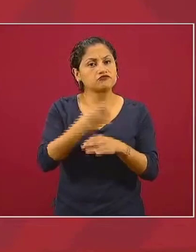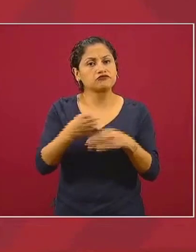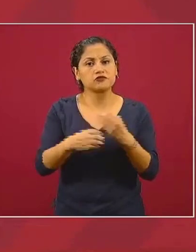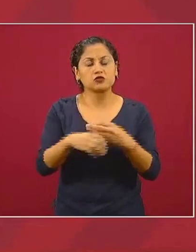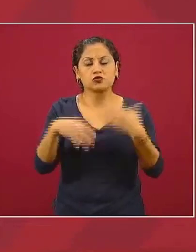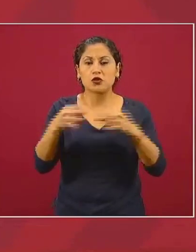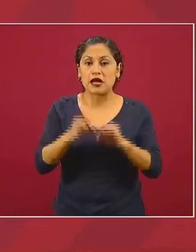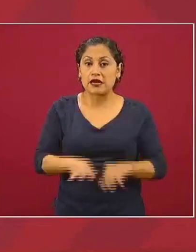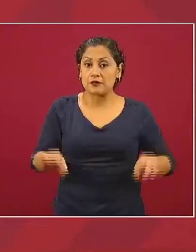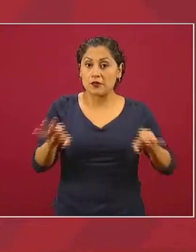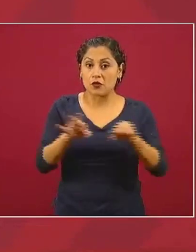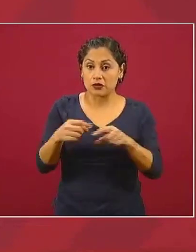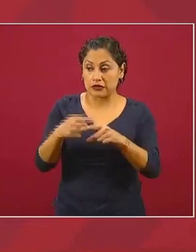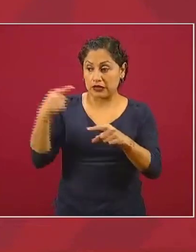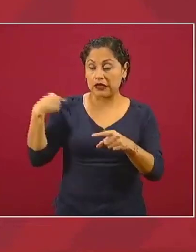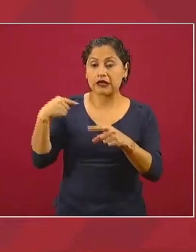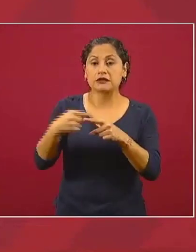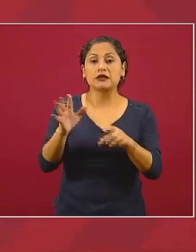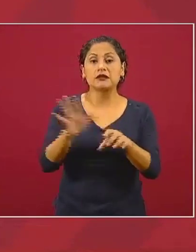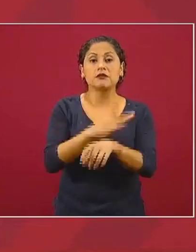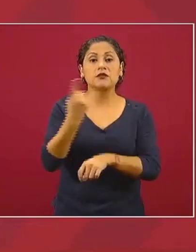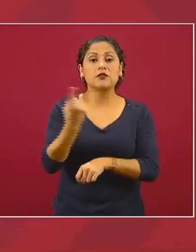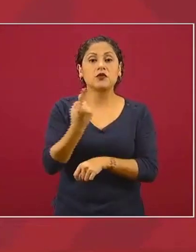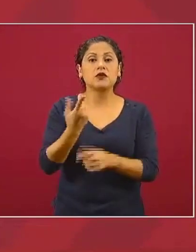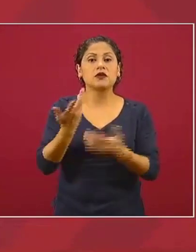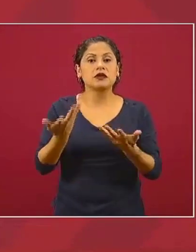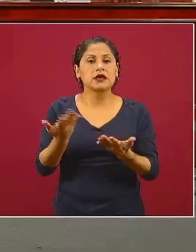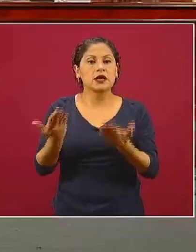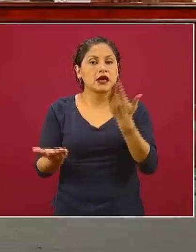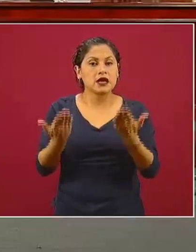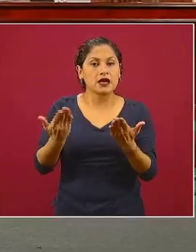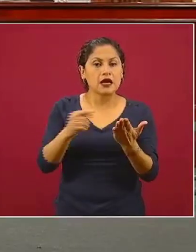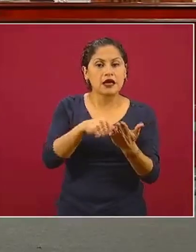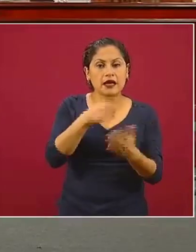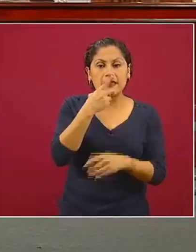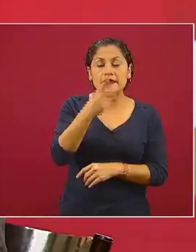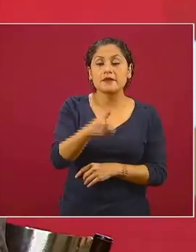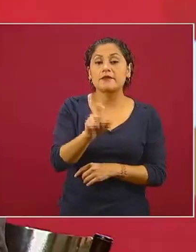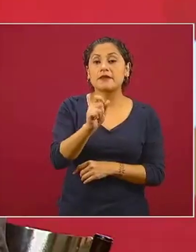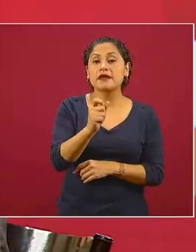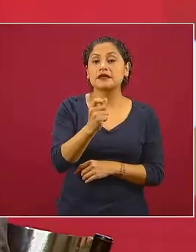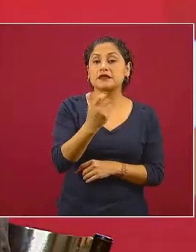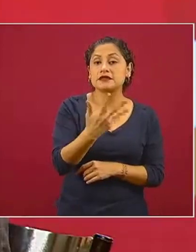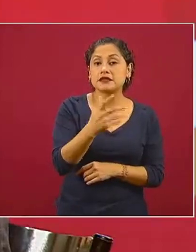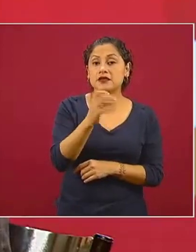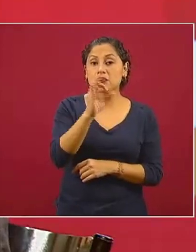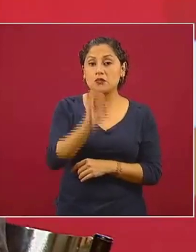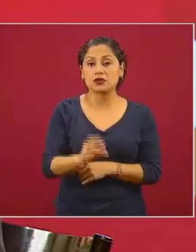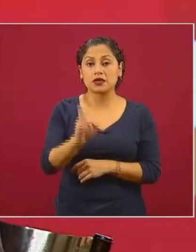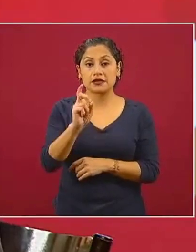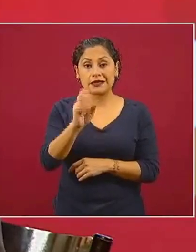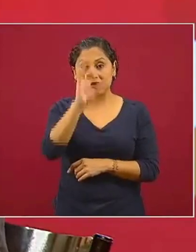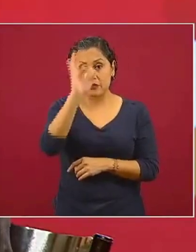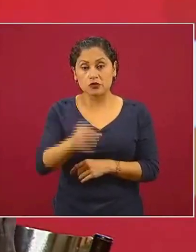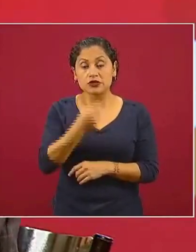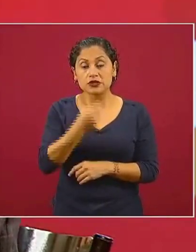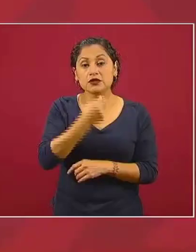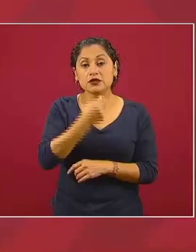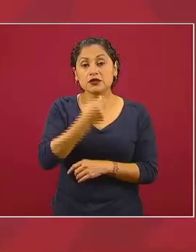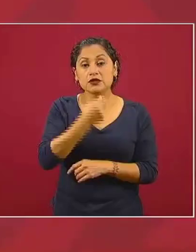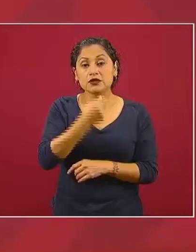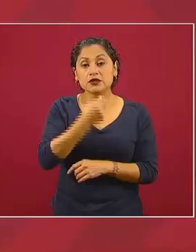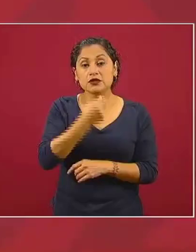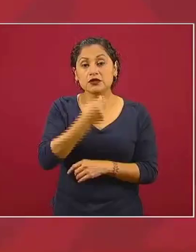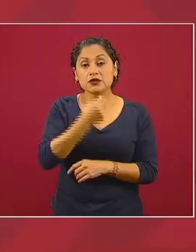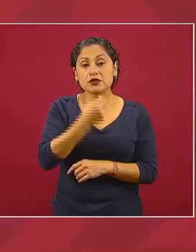según las cifras más o menos entre el 25 y el 30 por ciento de las niñas y de los niños tenían acceso